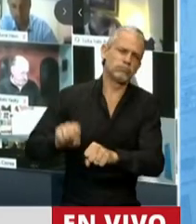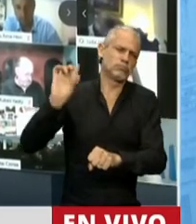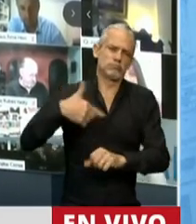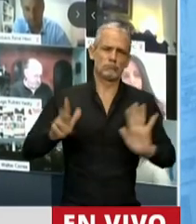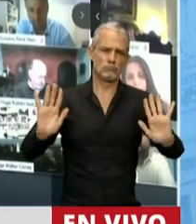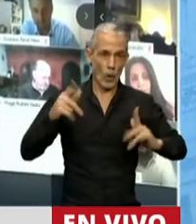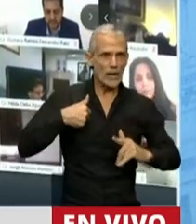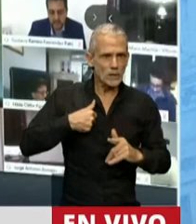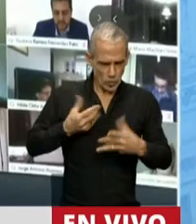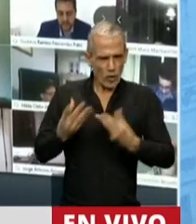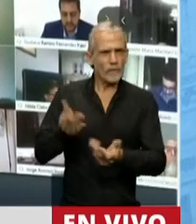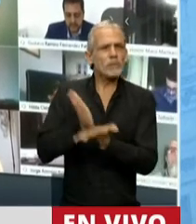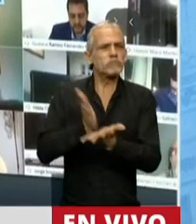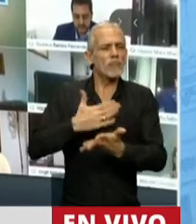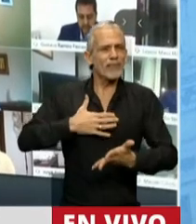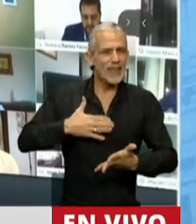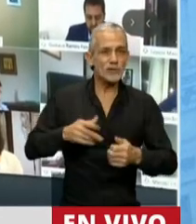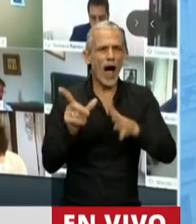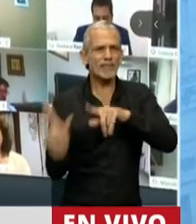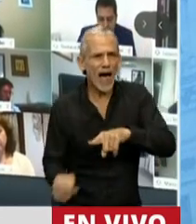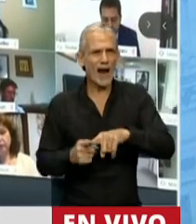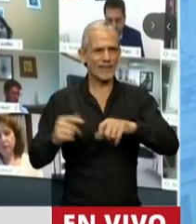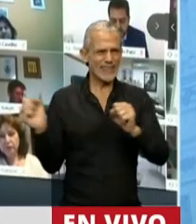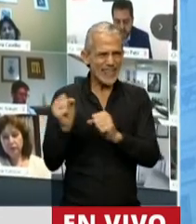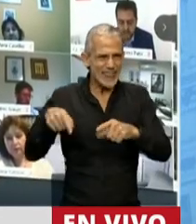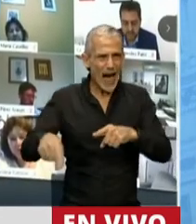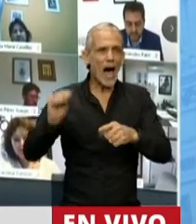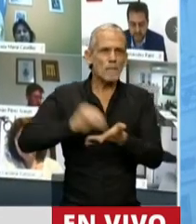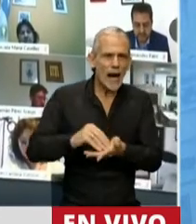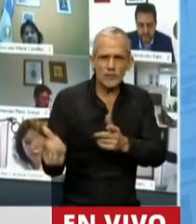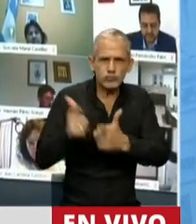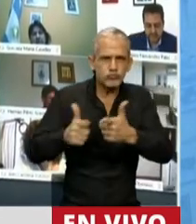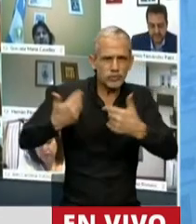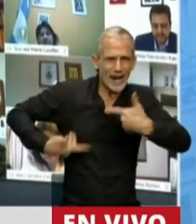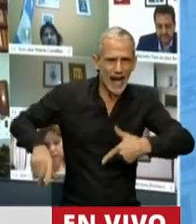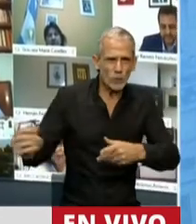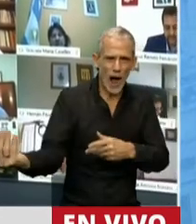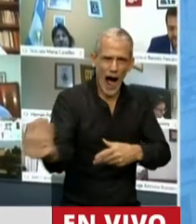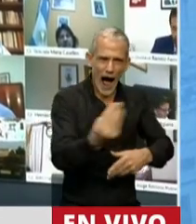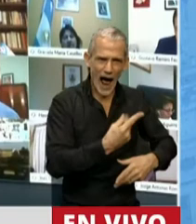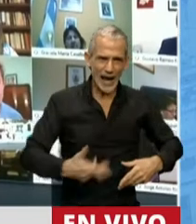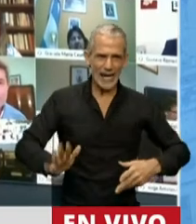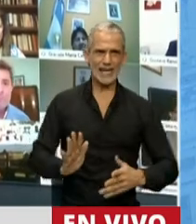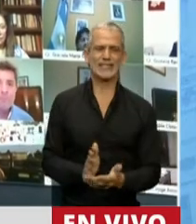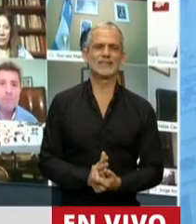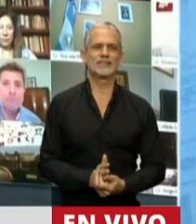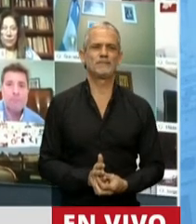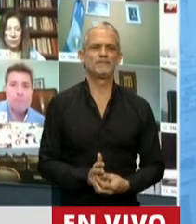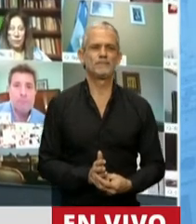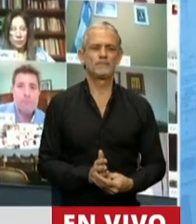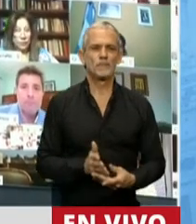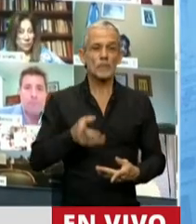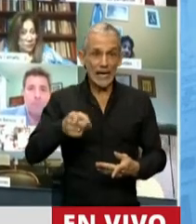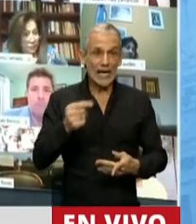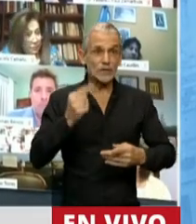soberanos sobre las Islas Malvinas, la Antártida y sus recursos naturales. Y para finalizar, reafirmó que la cuestión de las Islas Malvinas